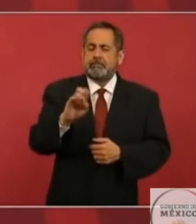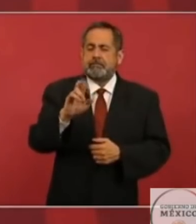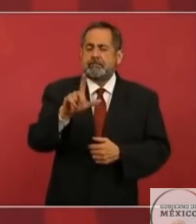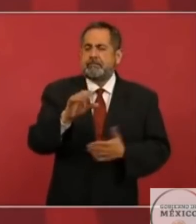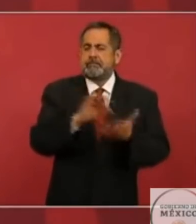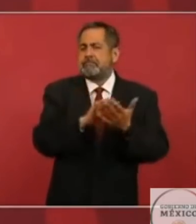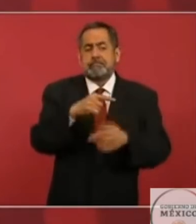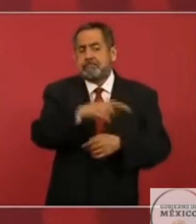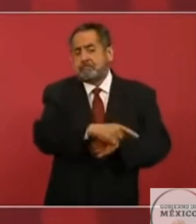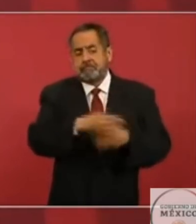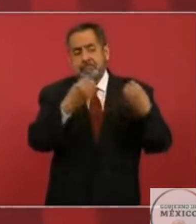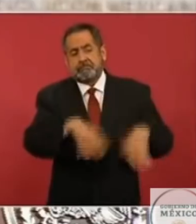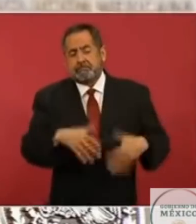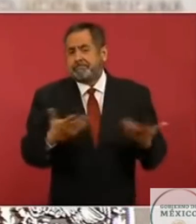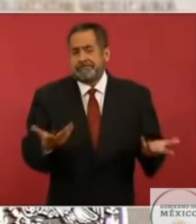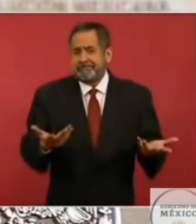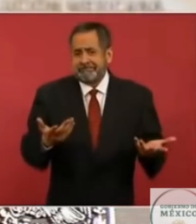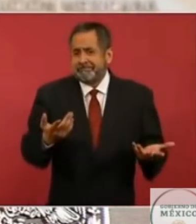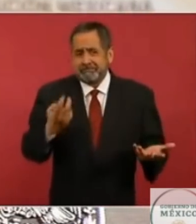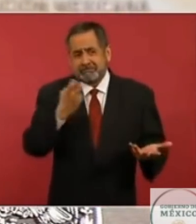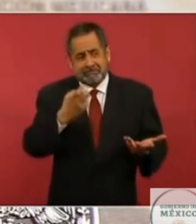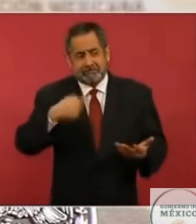Habían las comisiones